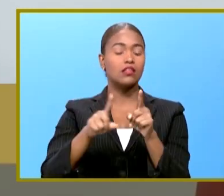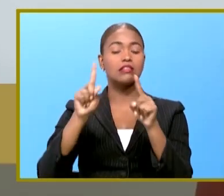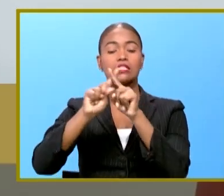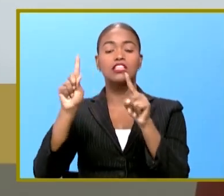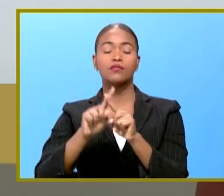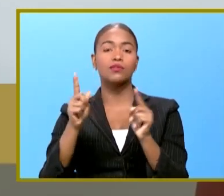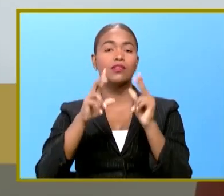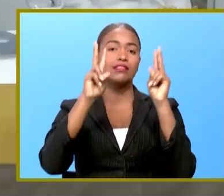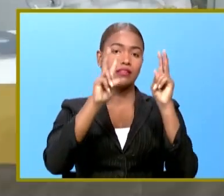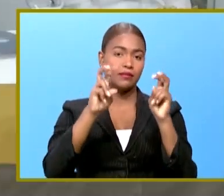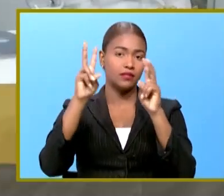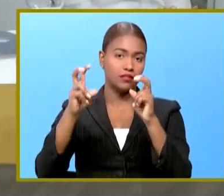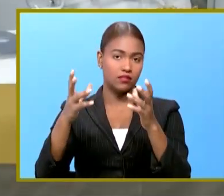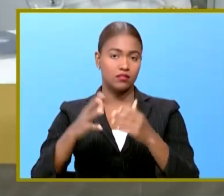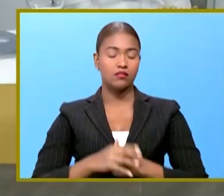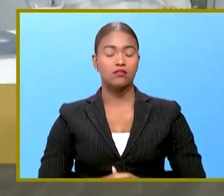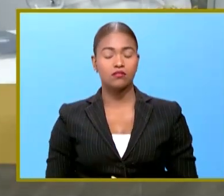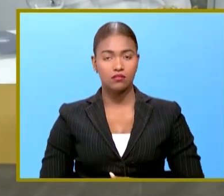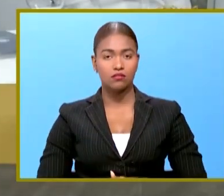distintos contextos